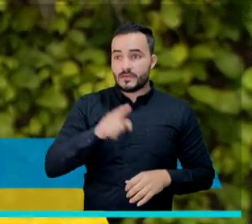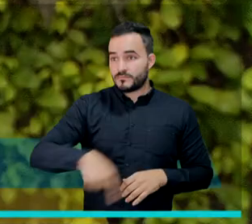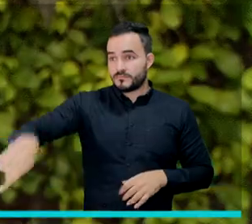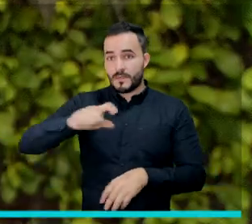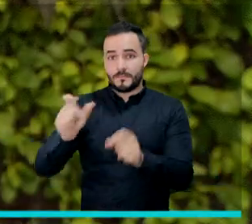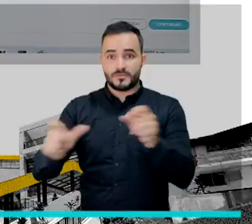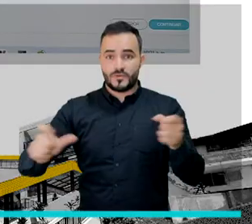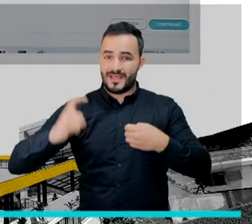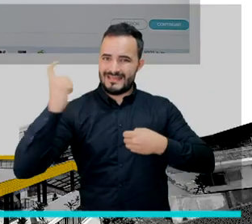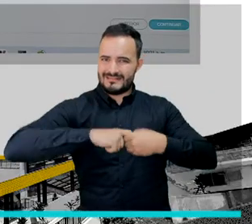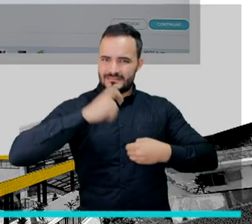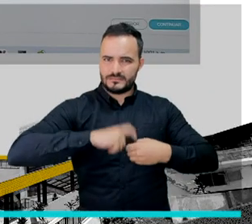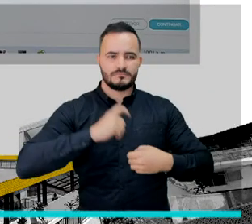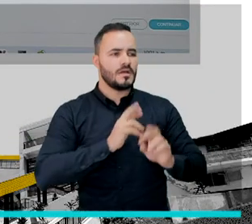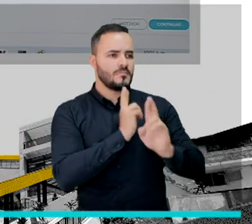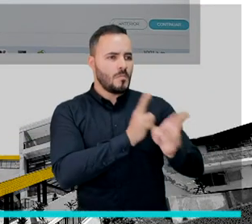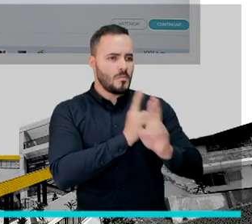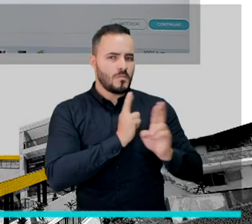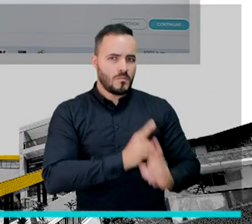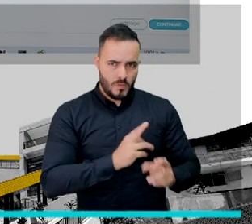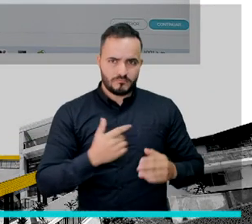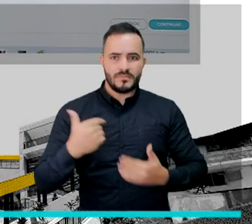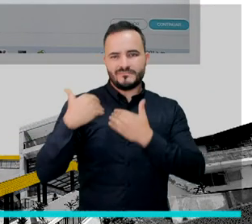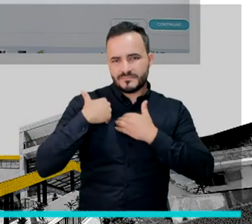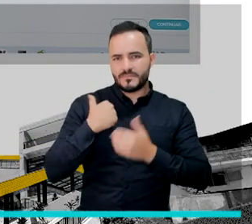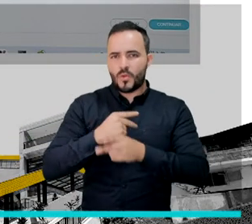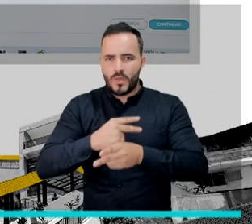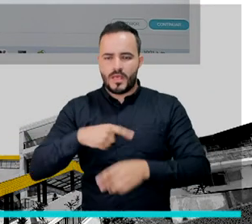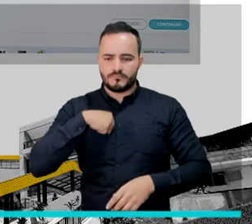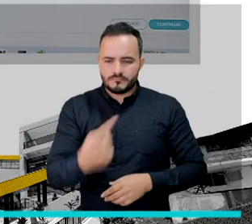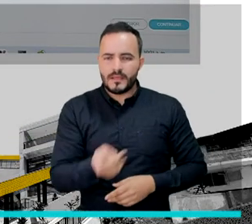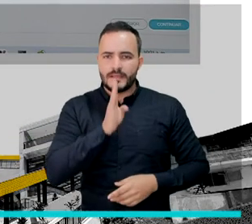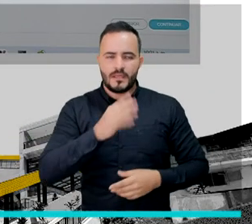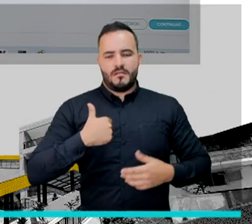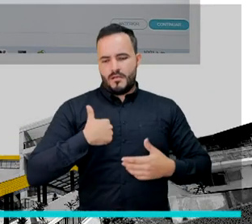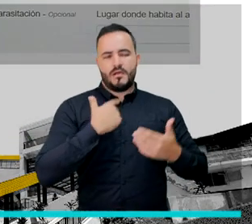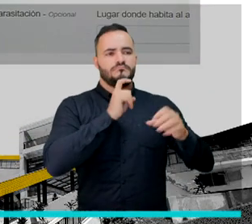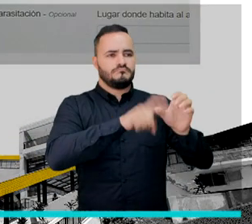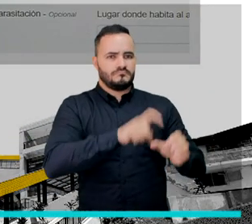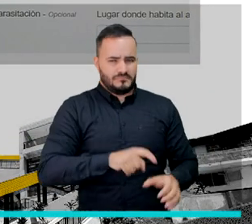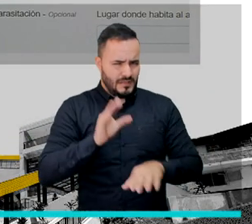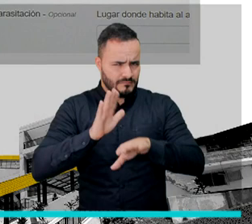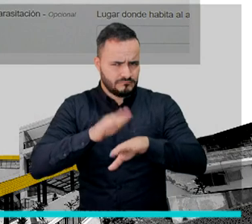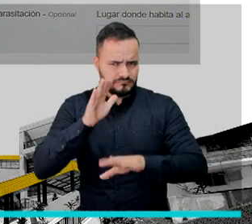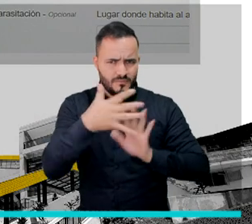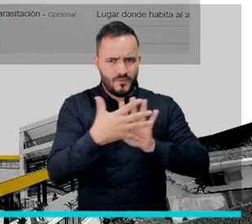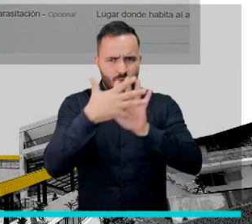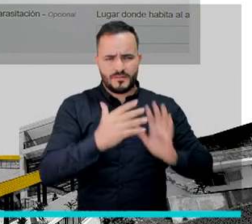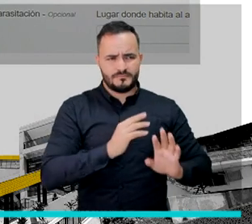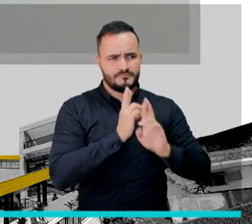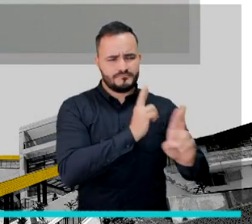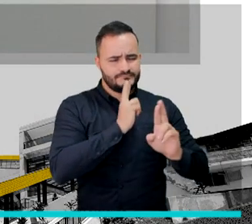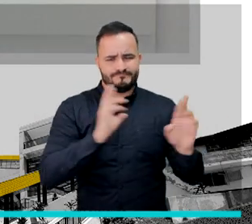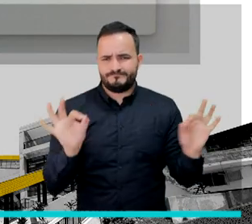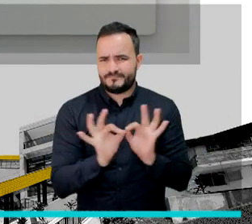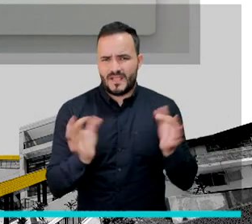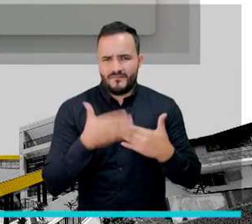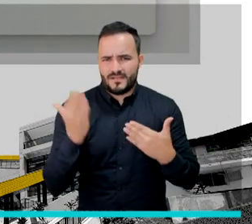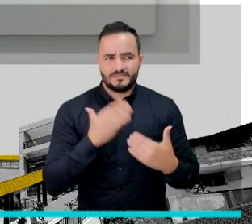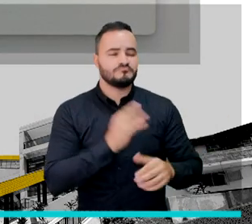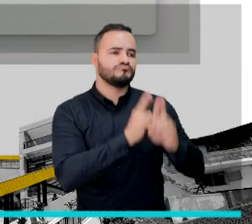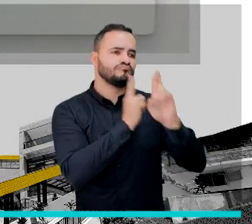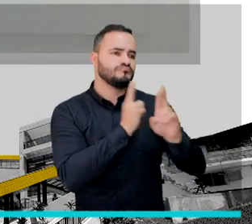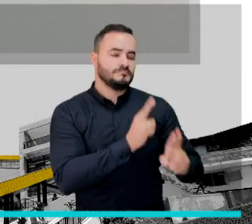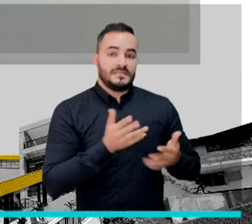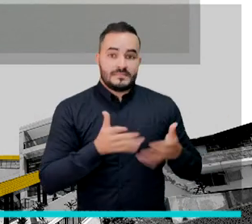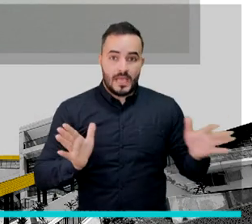personas con los datos del cuidador. Son unos datos básicos realmente, es un formulario bastante sencillo. Luego pasando a